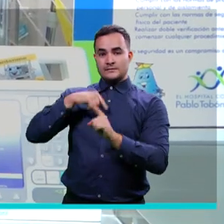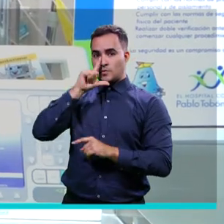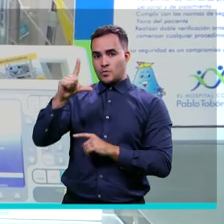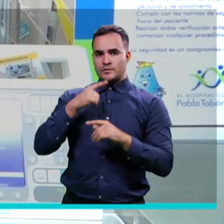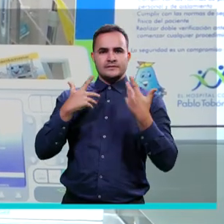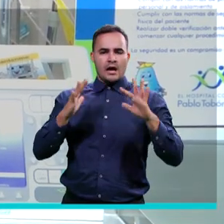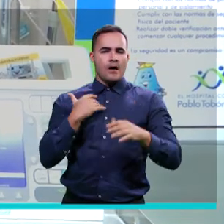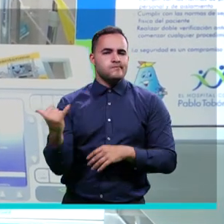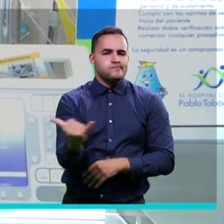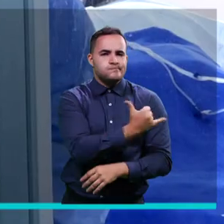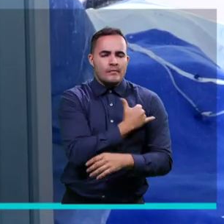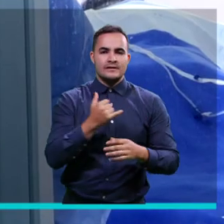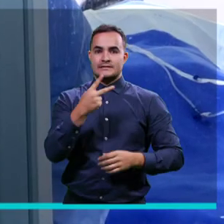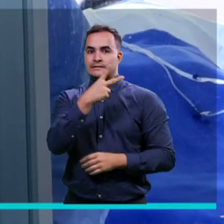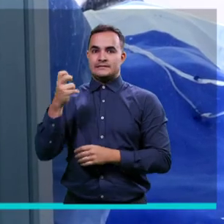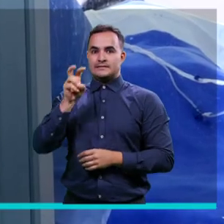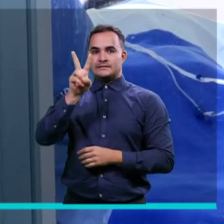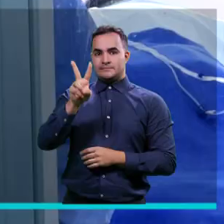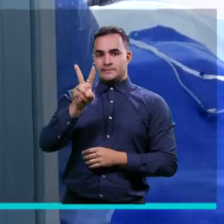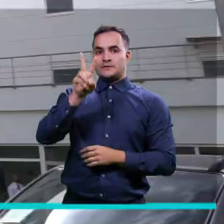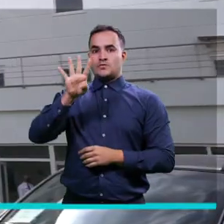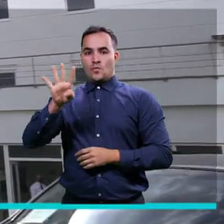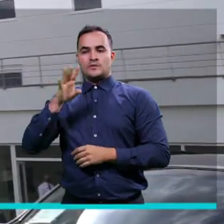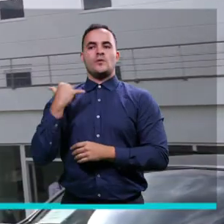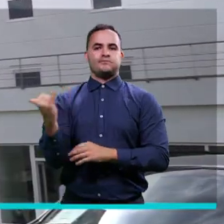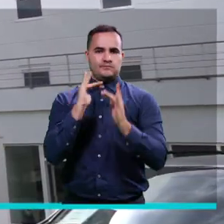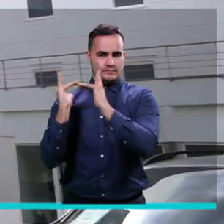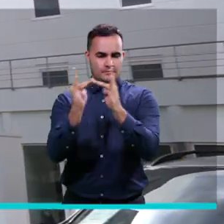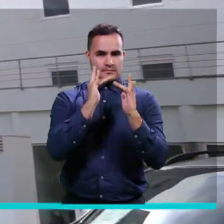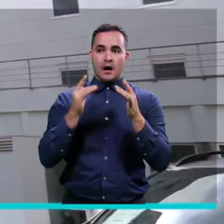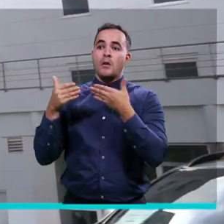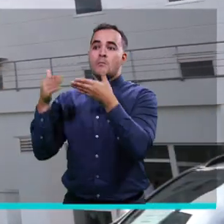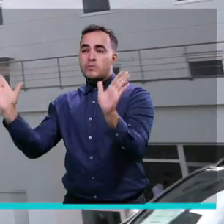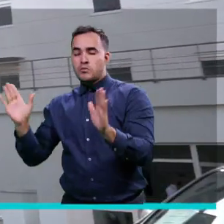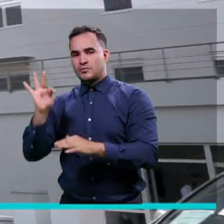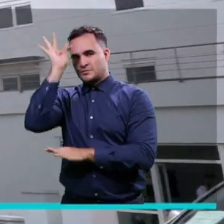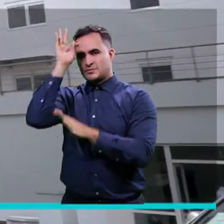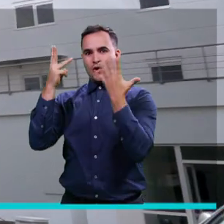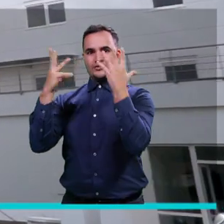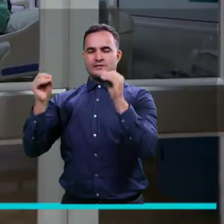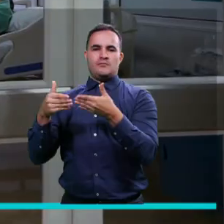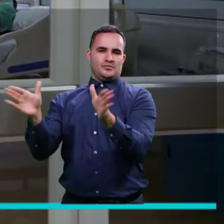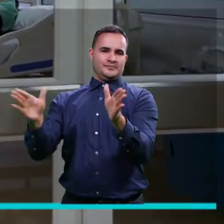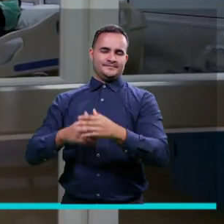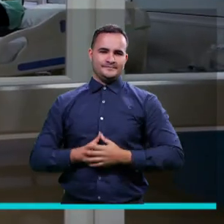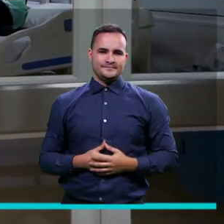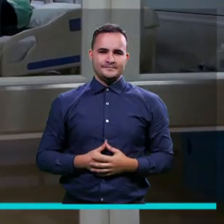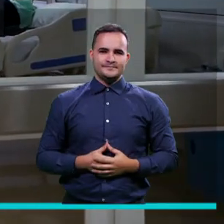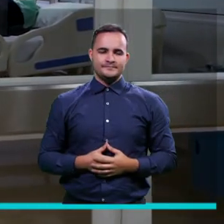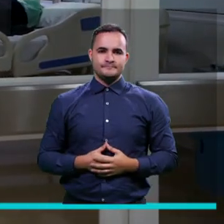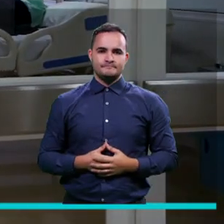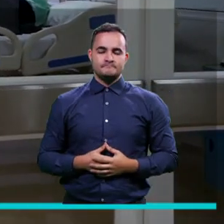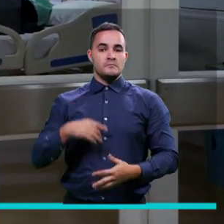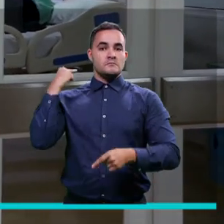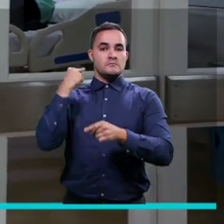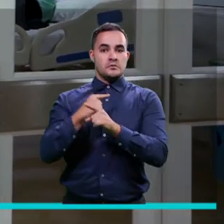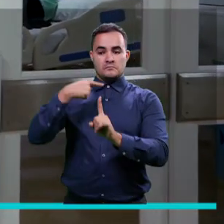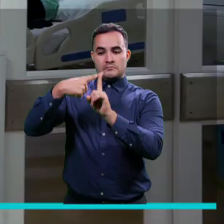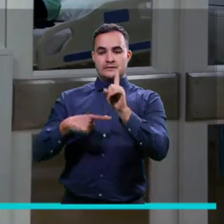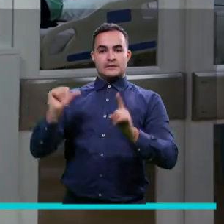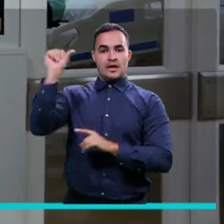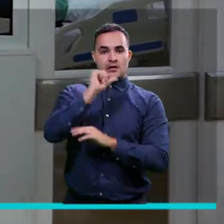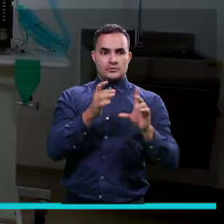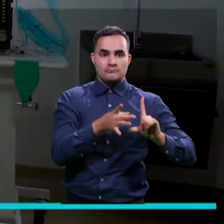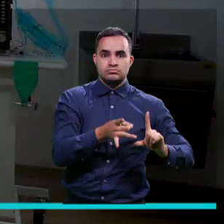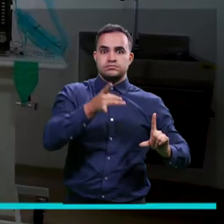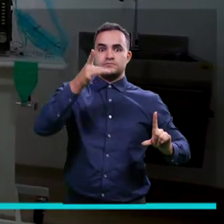contaba con 724 camas y se dio apertura de la clínica de la UCHEN. Llegó el mes de agosto con el